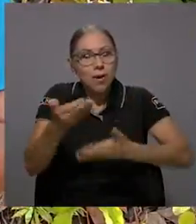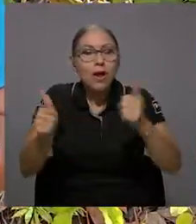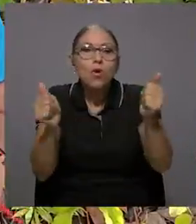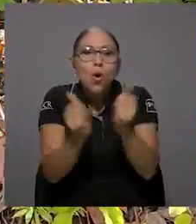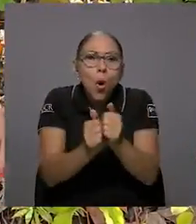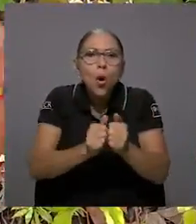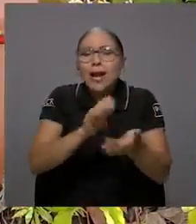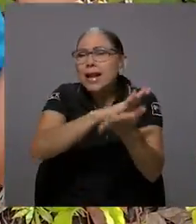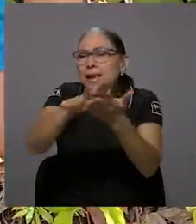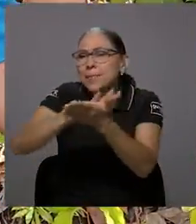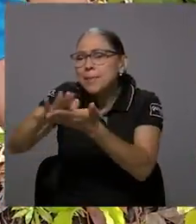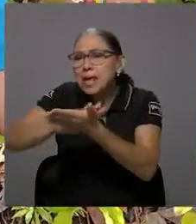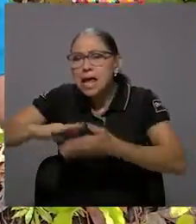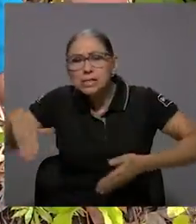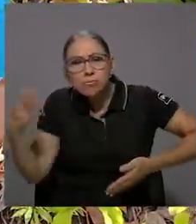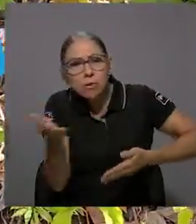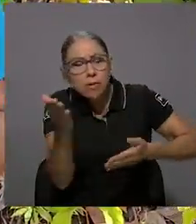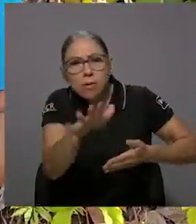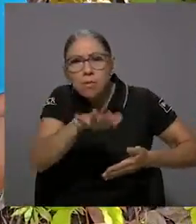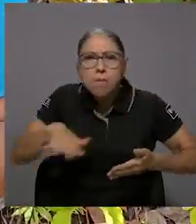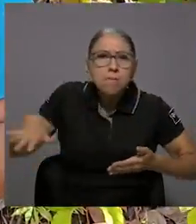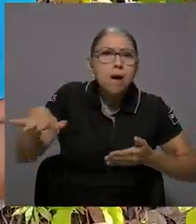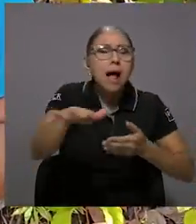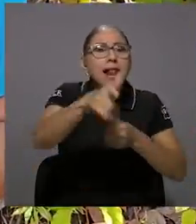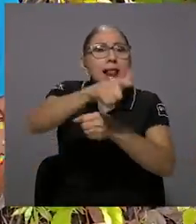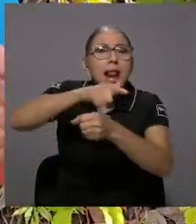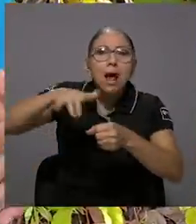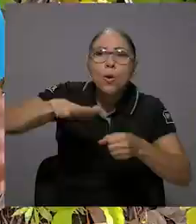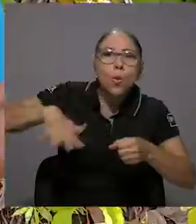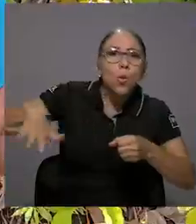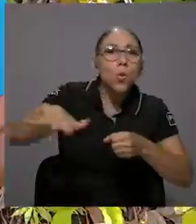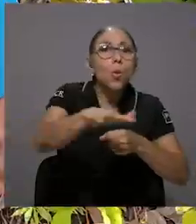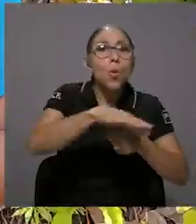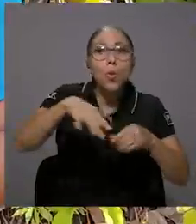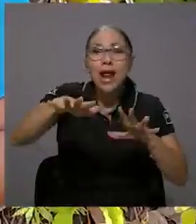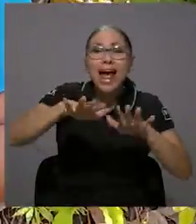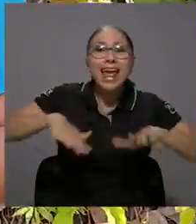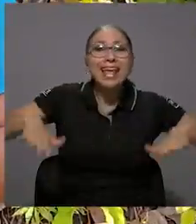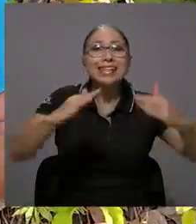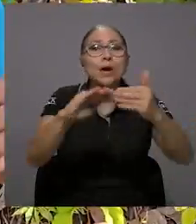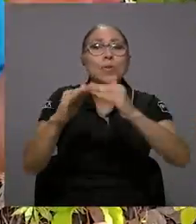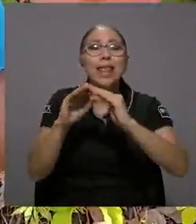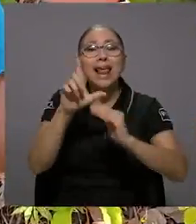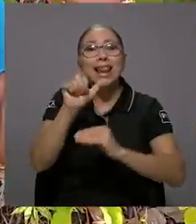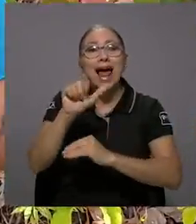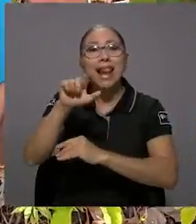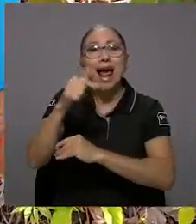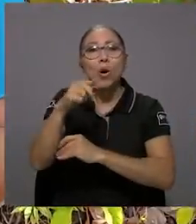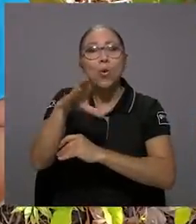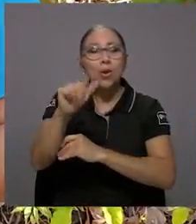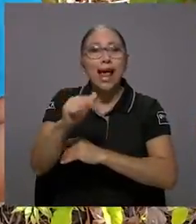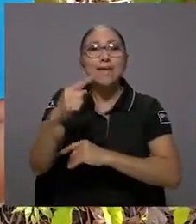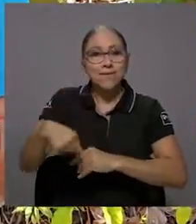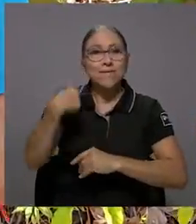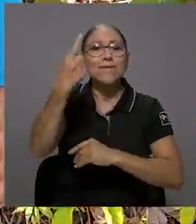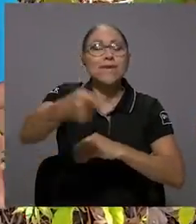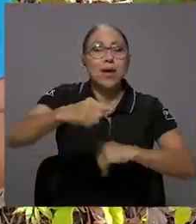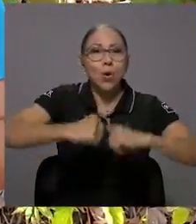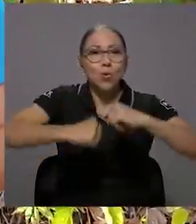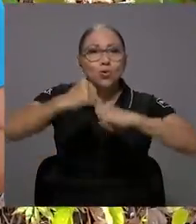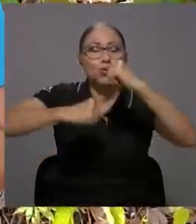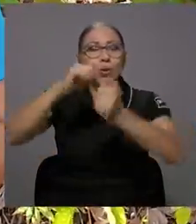Integral, y finalmente se está colaborando con el mantenimiento, la limpieza del espacio de la laguna, donde